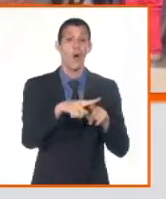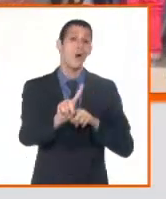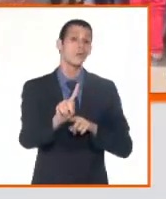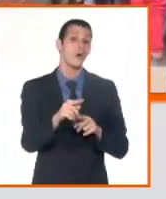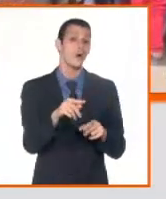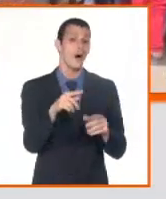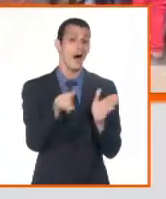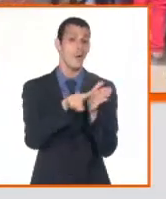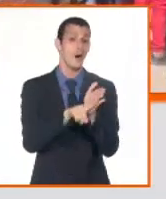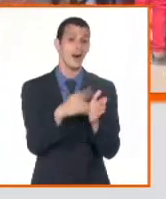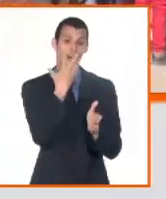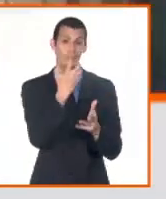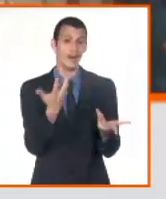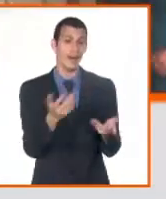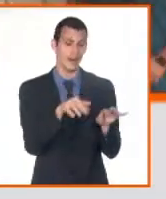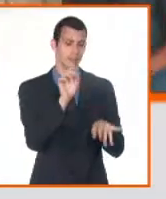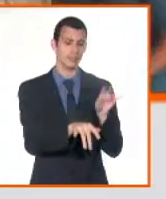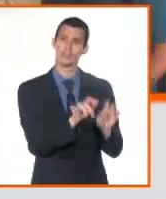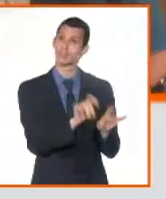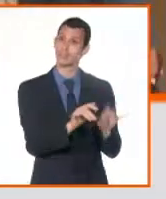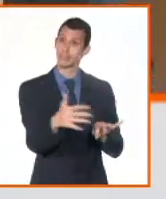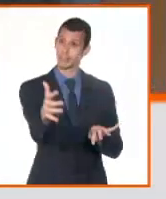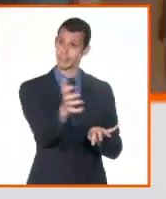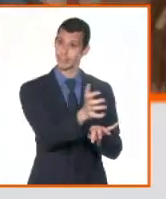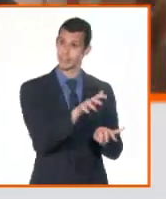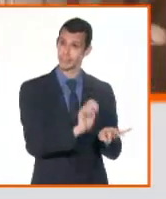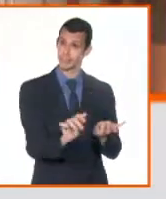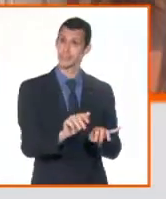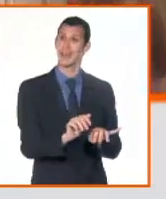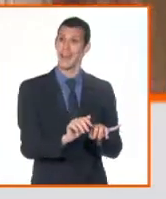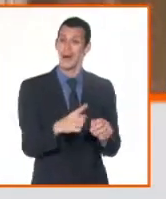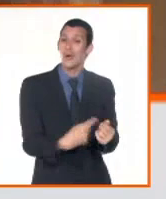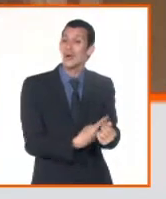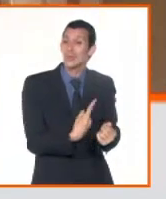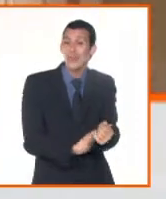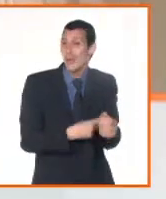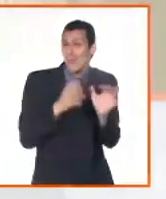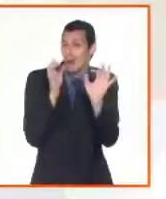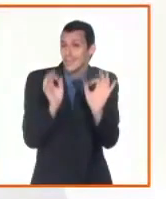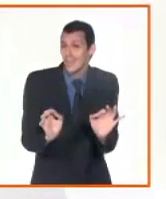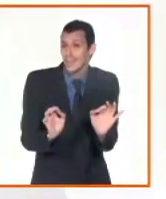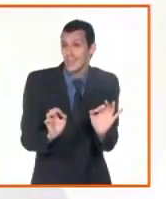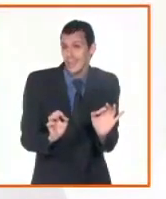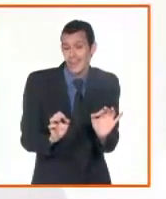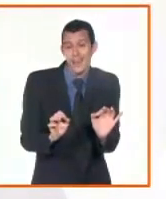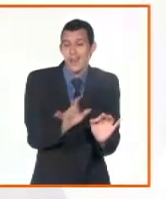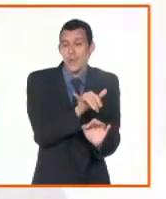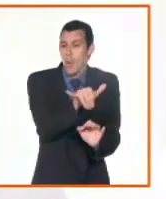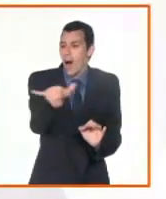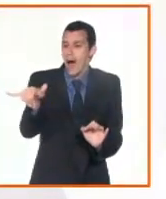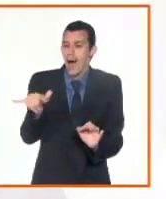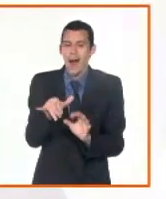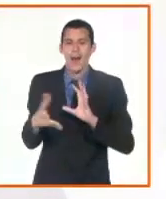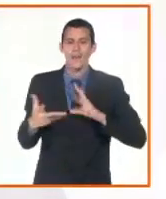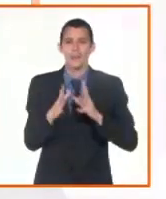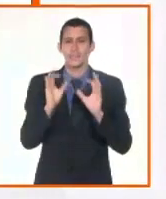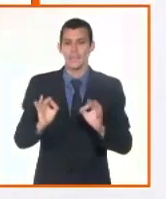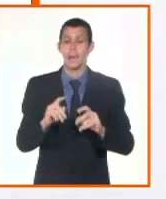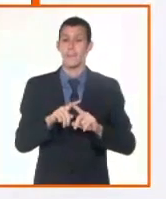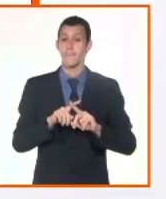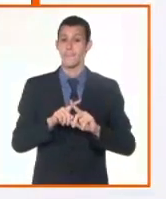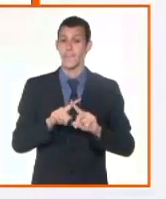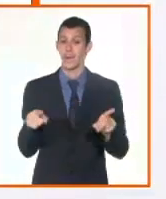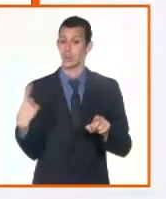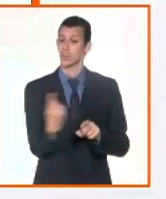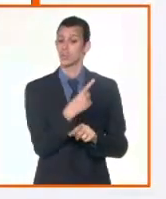desde la segunda mitad del siglo XIX, toda la población está inscrita en ese